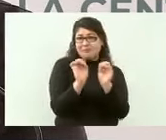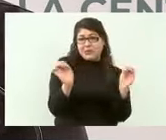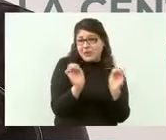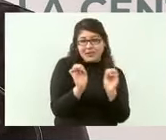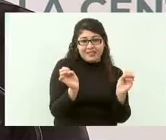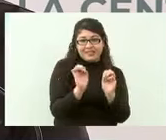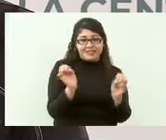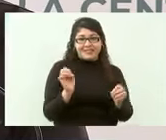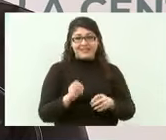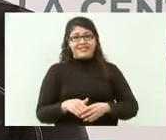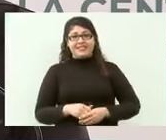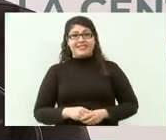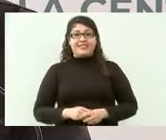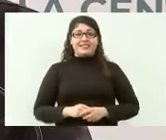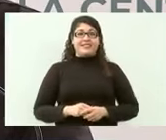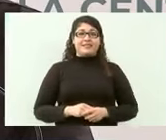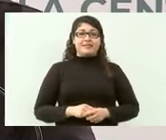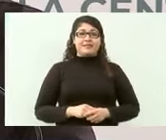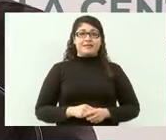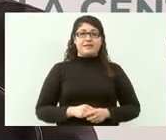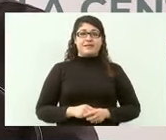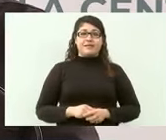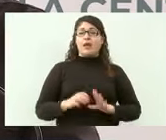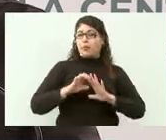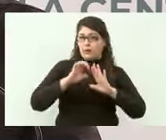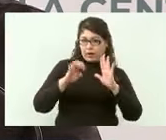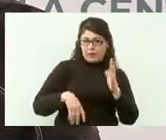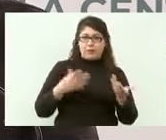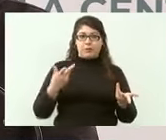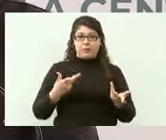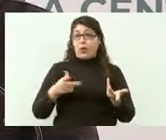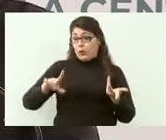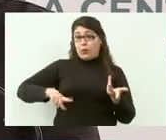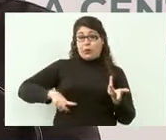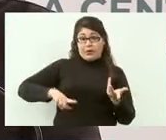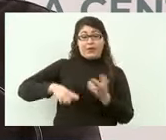con el gobierno de Estados Unidos o de Canadá.